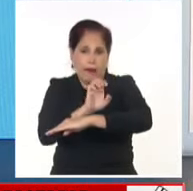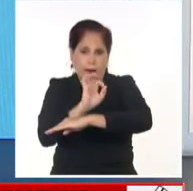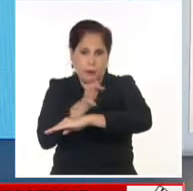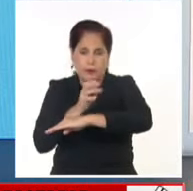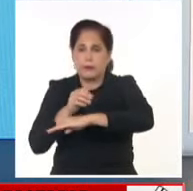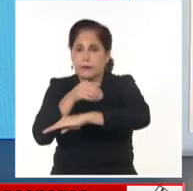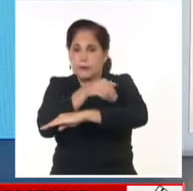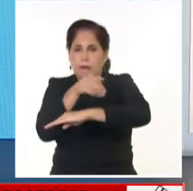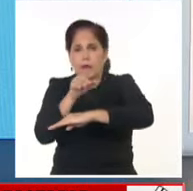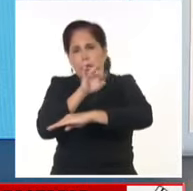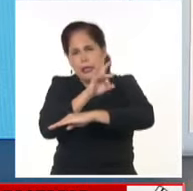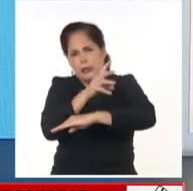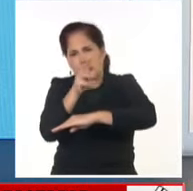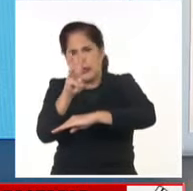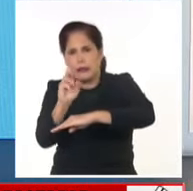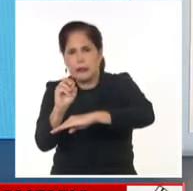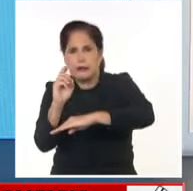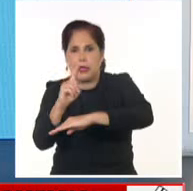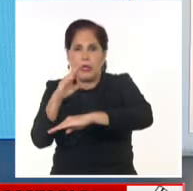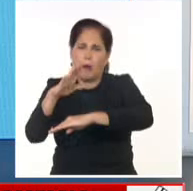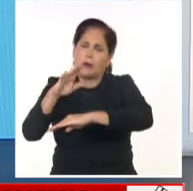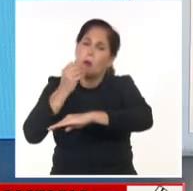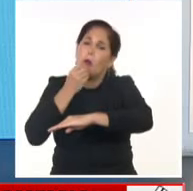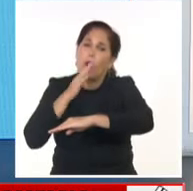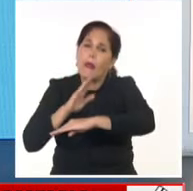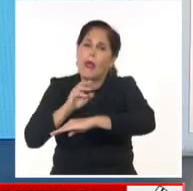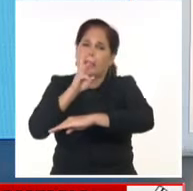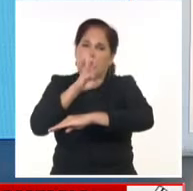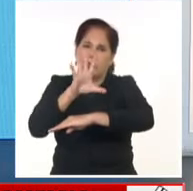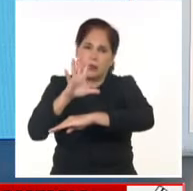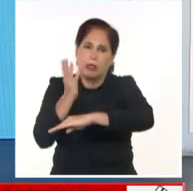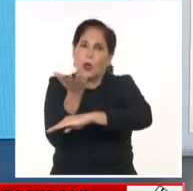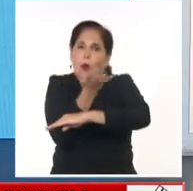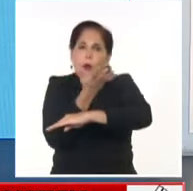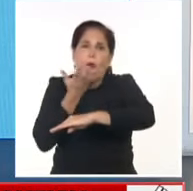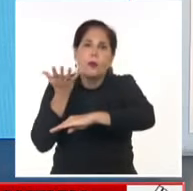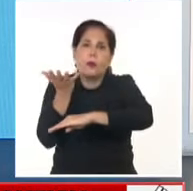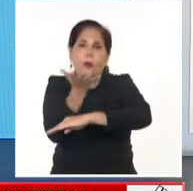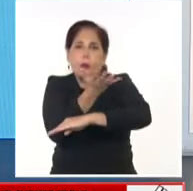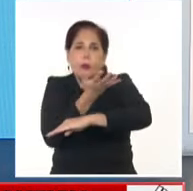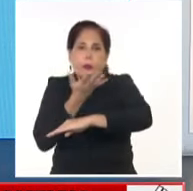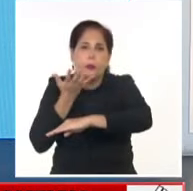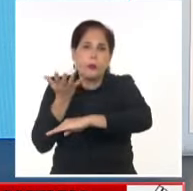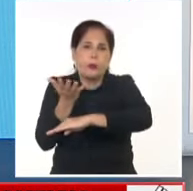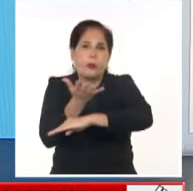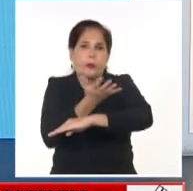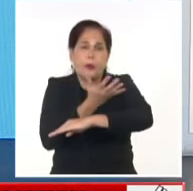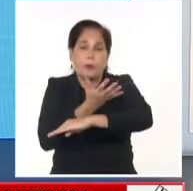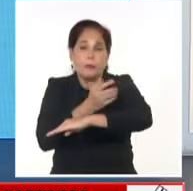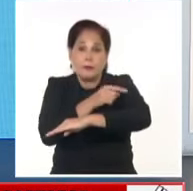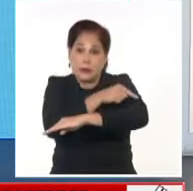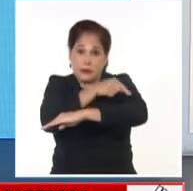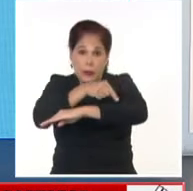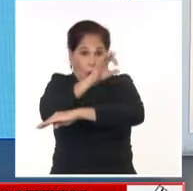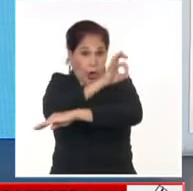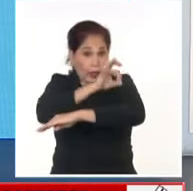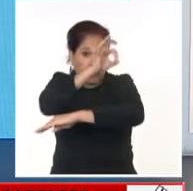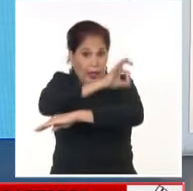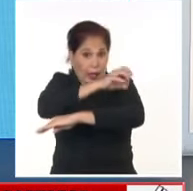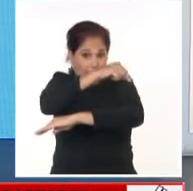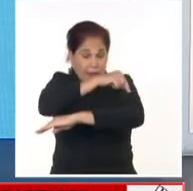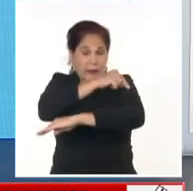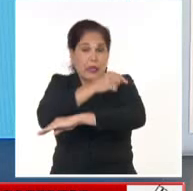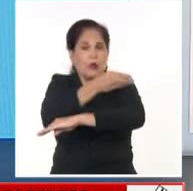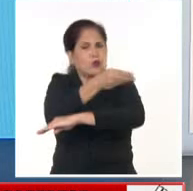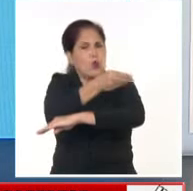de entre 15 y 30 kilómetros por hora, hasta 35 en zonas de la costa norte, con algunas rachas superiores. Pero ya en el sur oriental, durante la mañana fueron variables